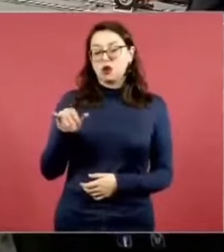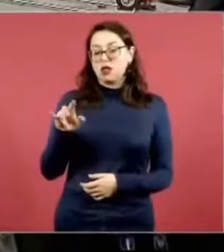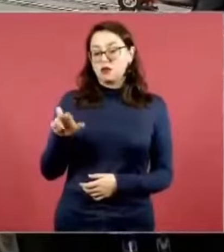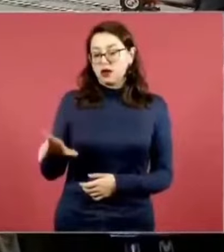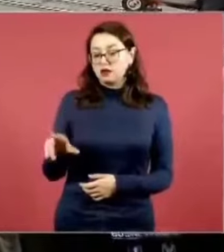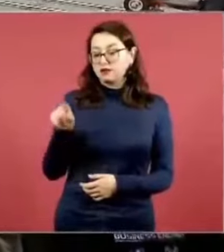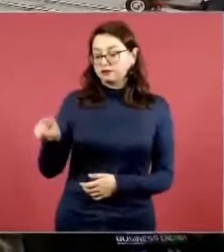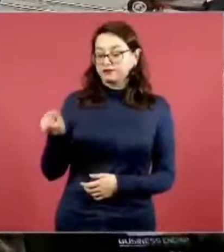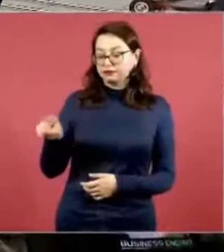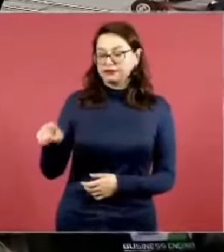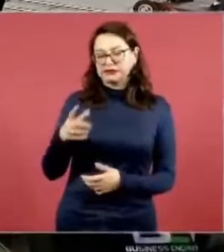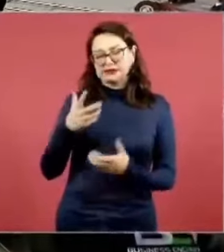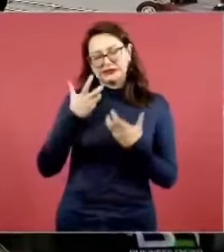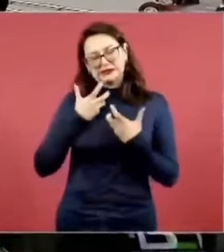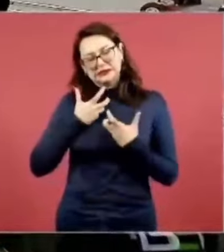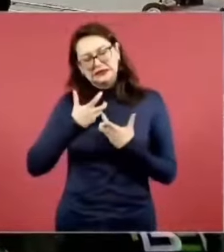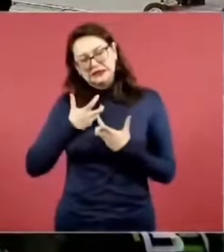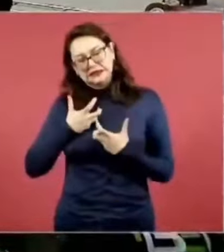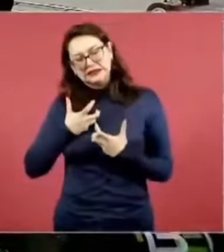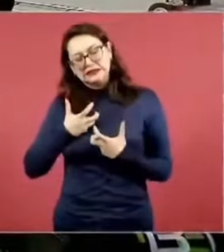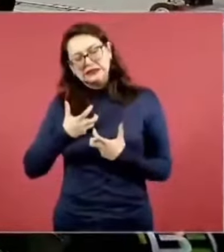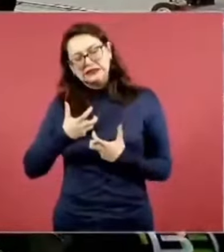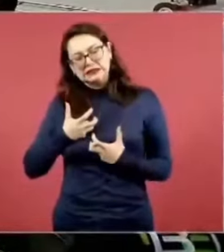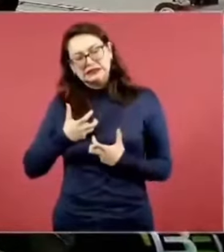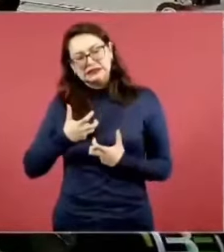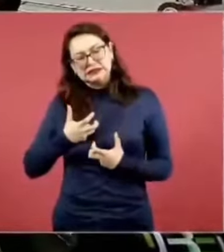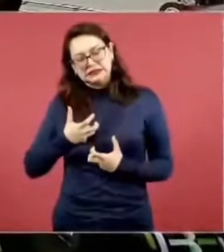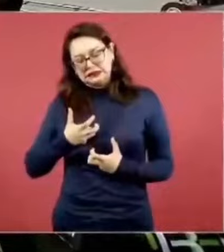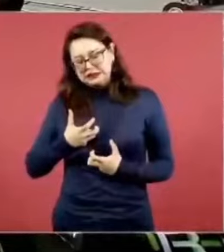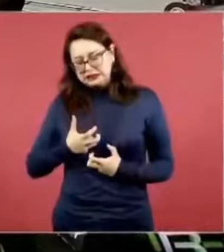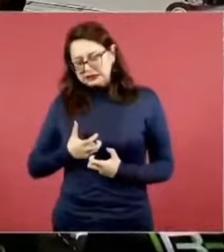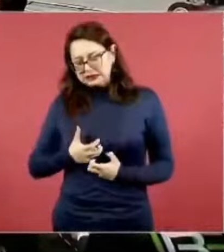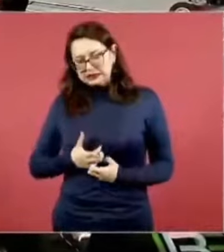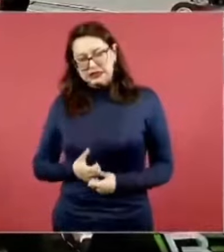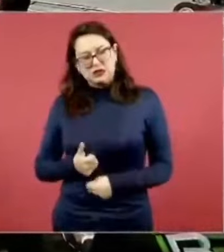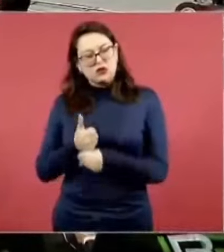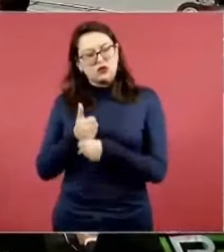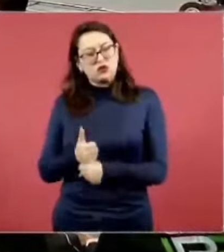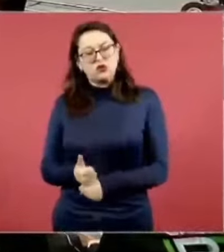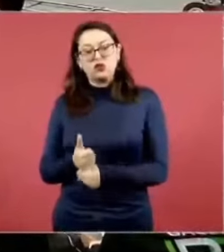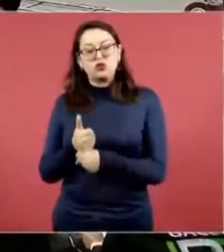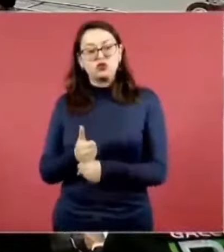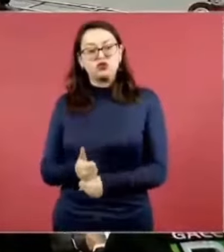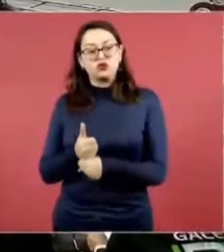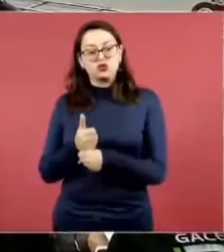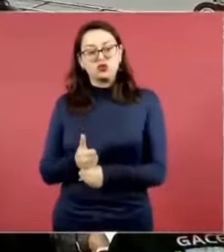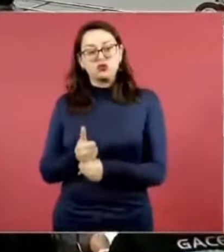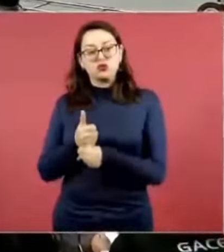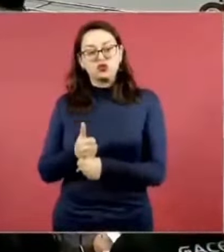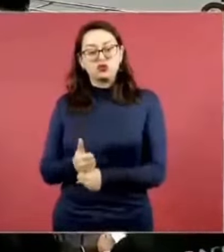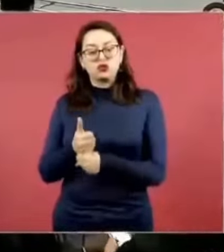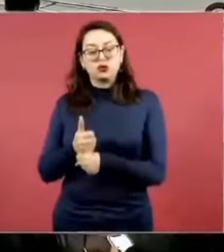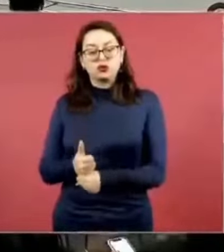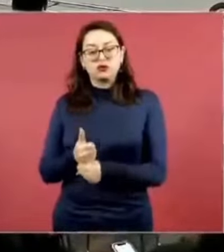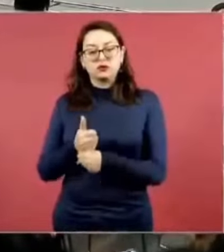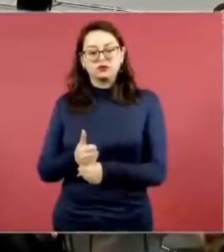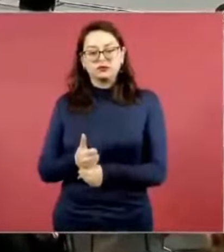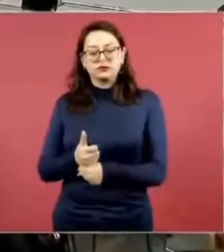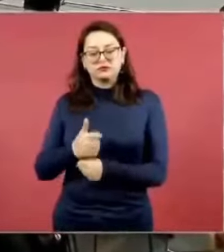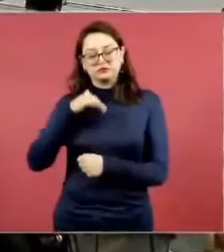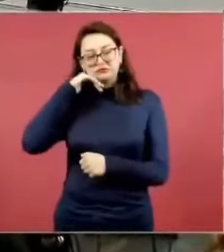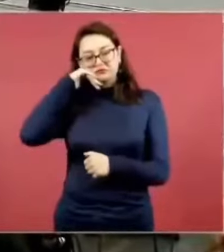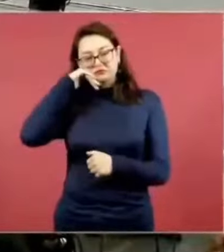muy dura convalescencia de fiebre y de corazón